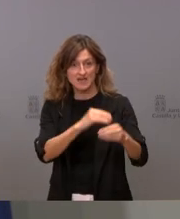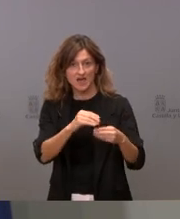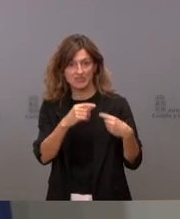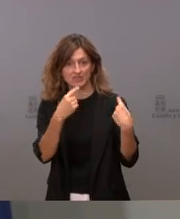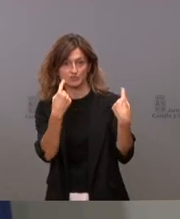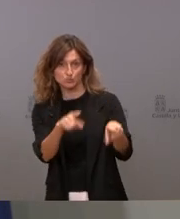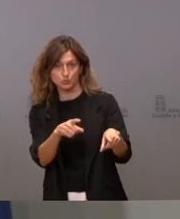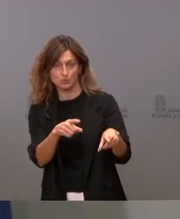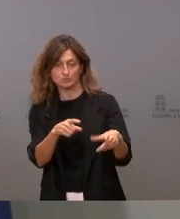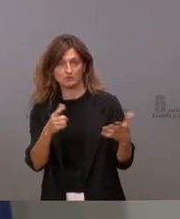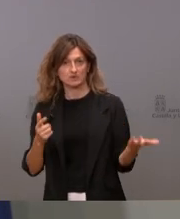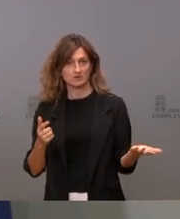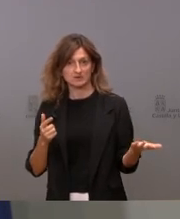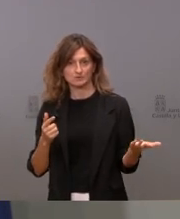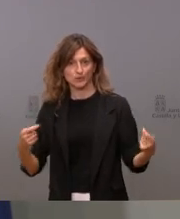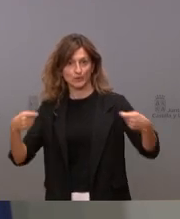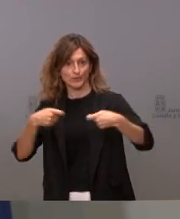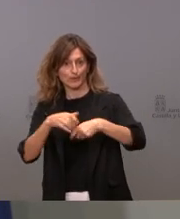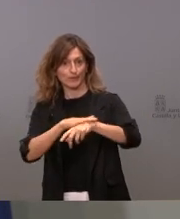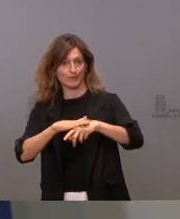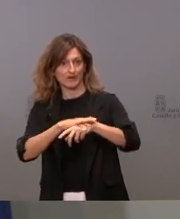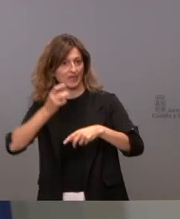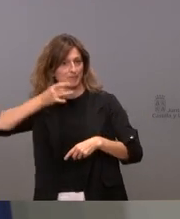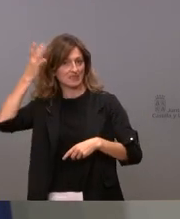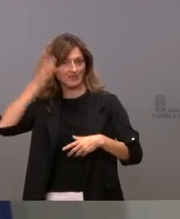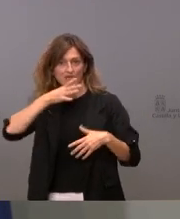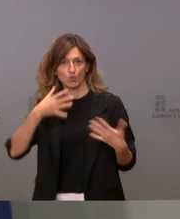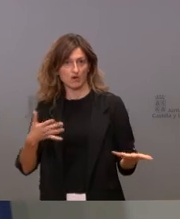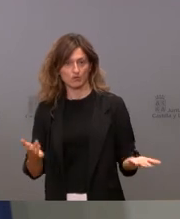suya esto es el reino de la cogobernanza esto es lo que hemos inventado ahora